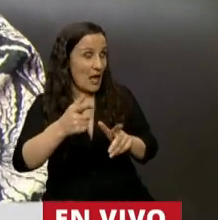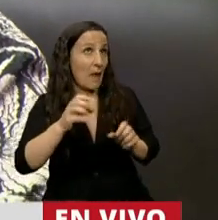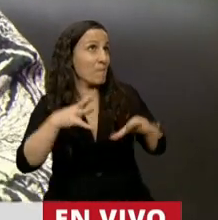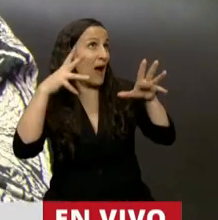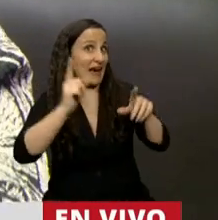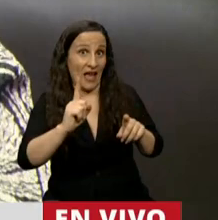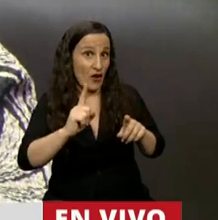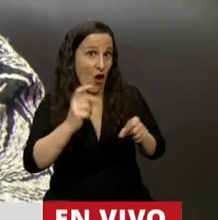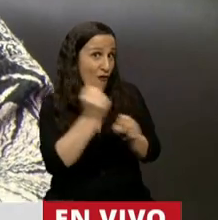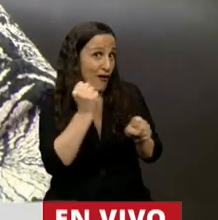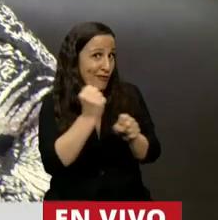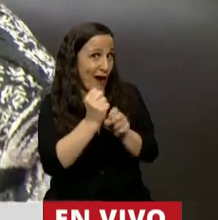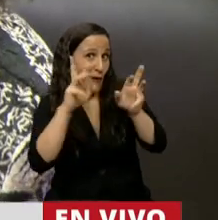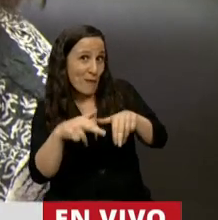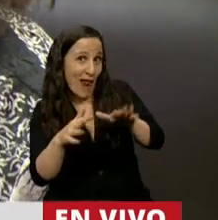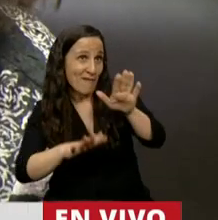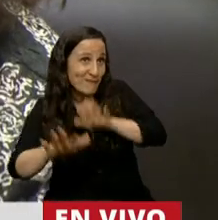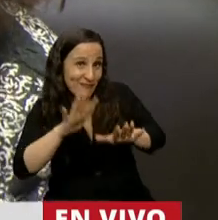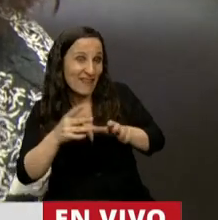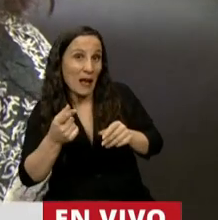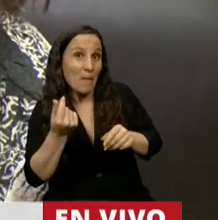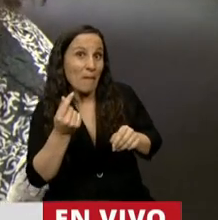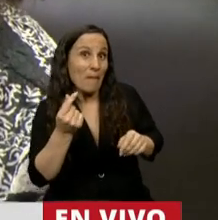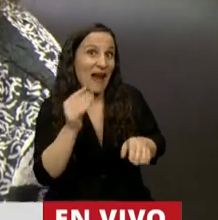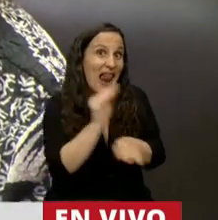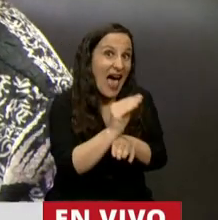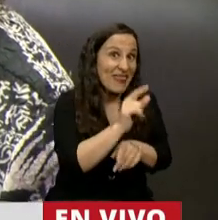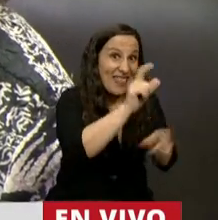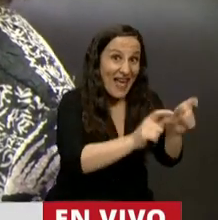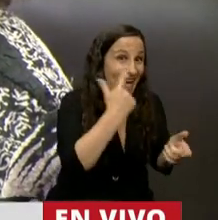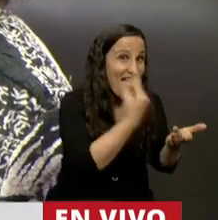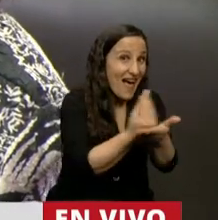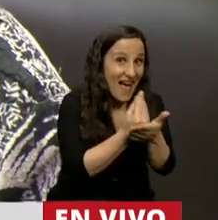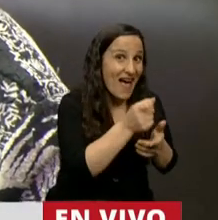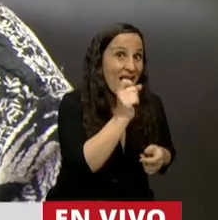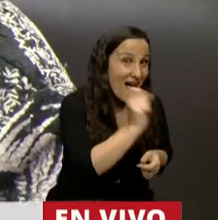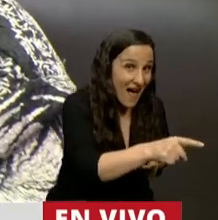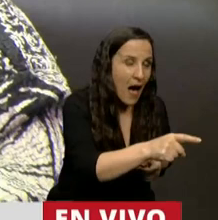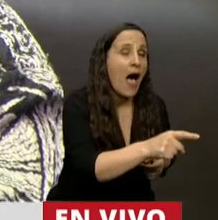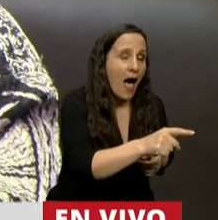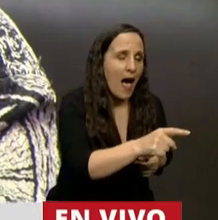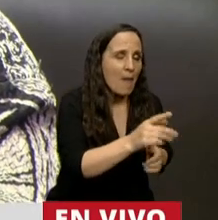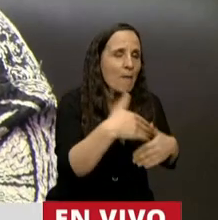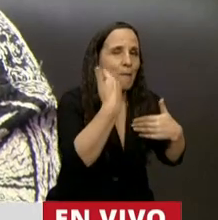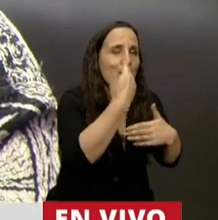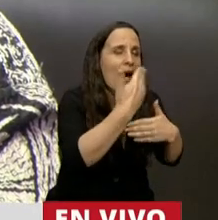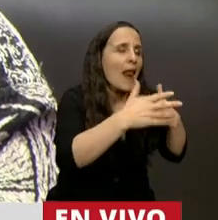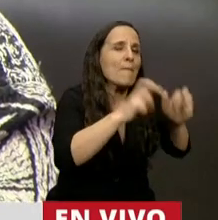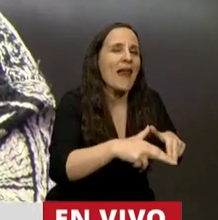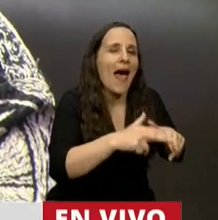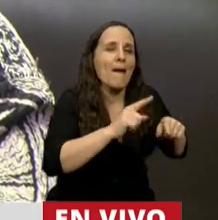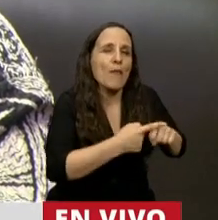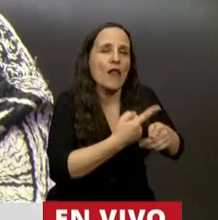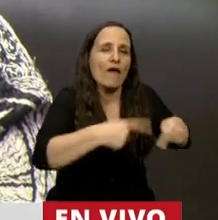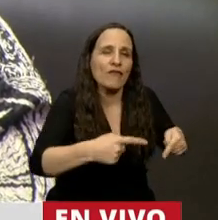Es que la plata que se invierte en los habitantes llegue a una mejor política pública. La